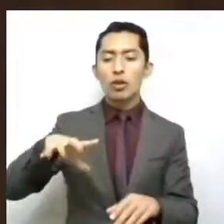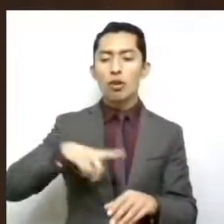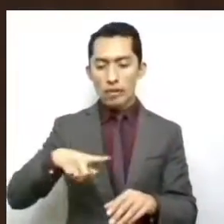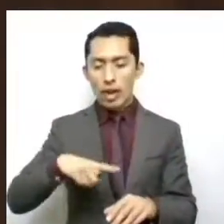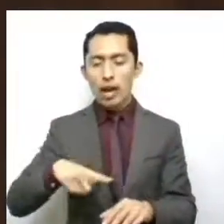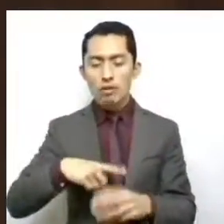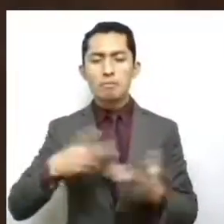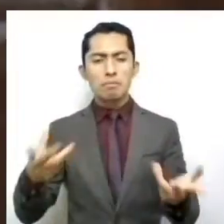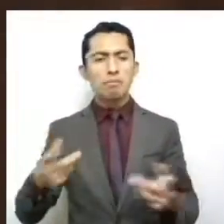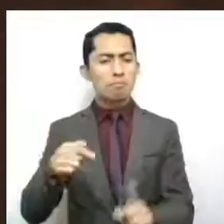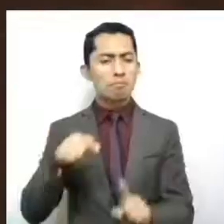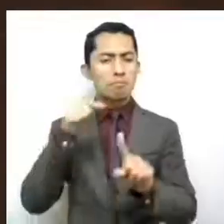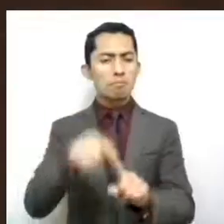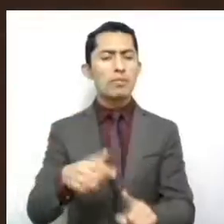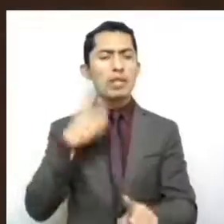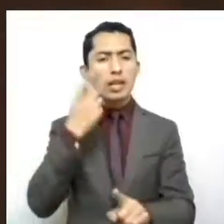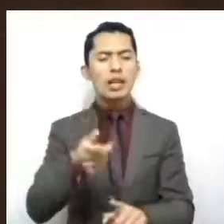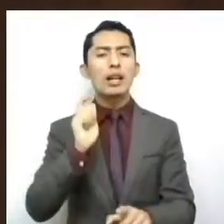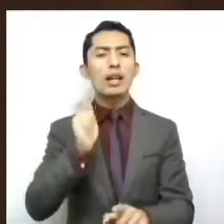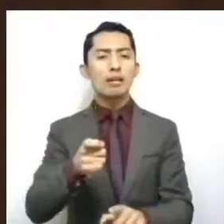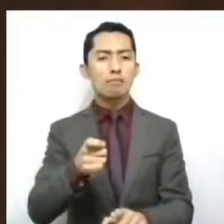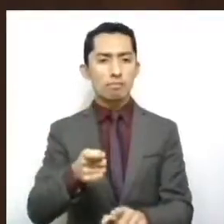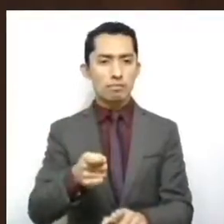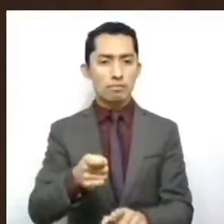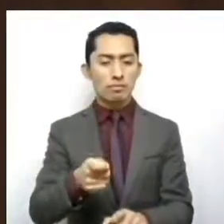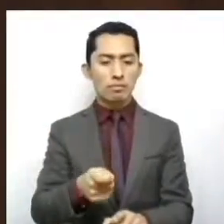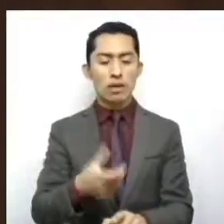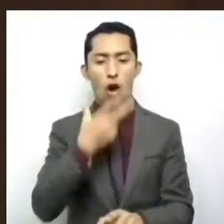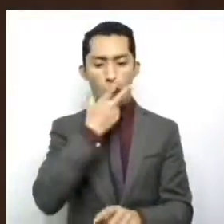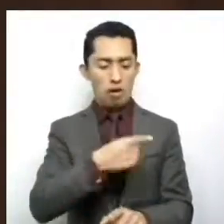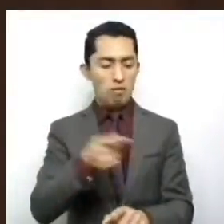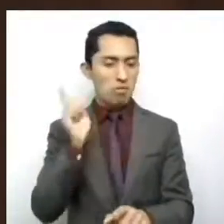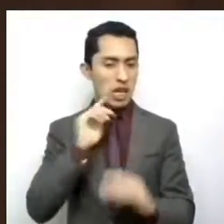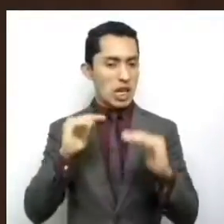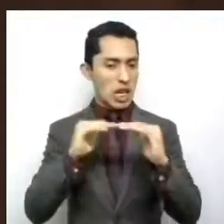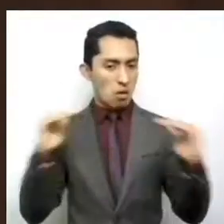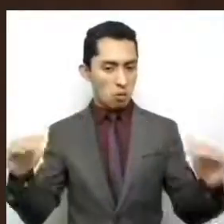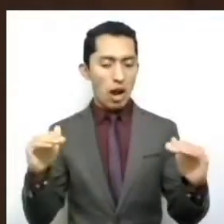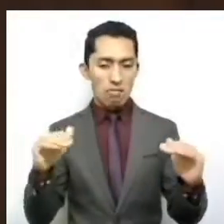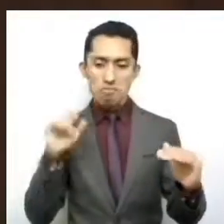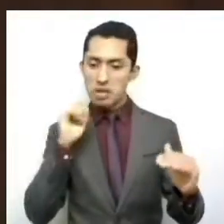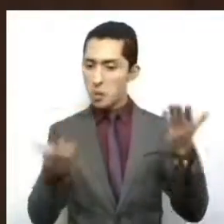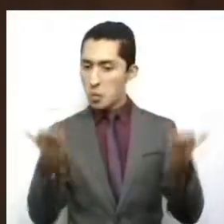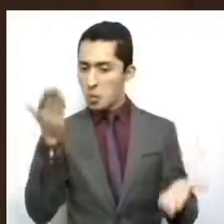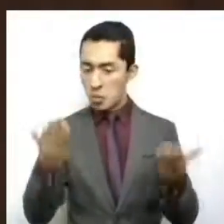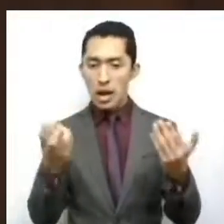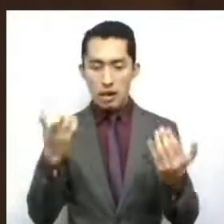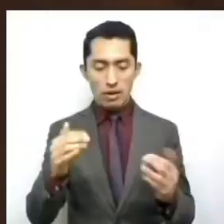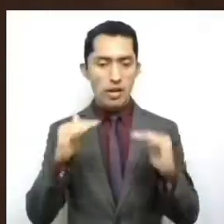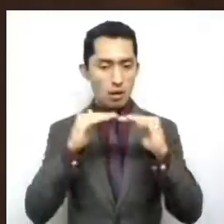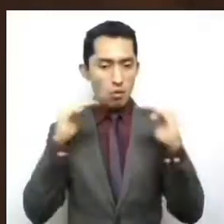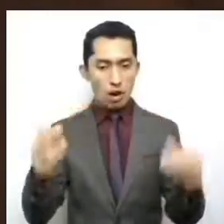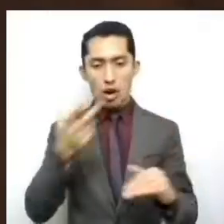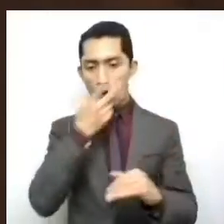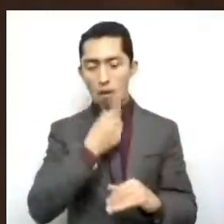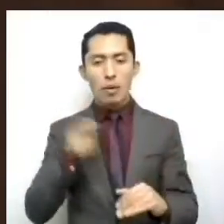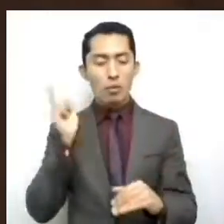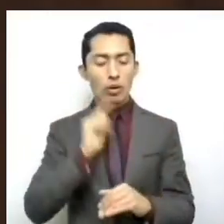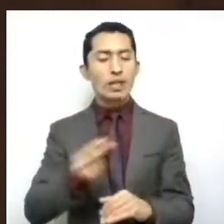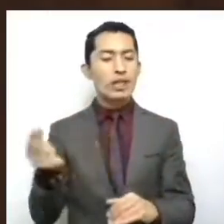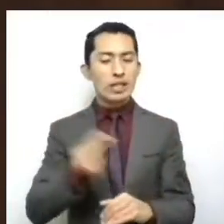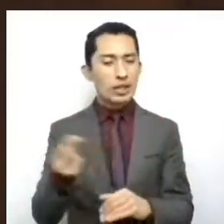de lograr la paridad de género y la igualdad sustantiva, como condición necesaria para